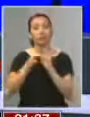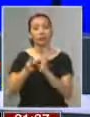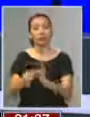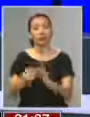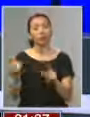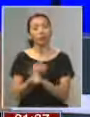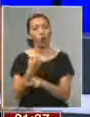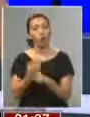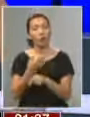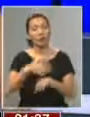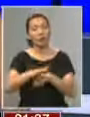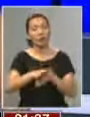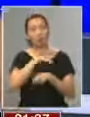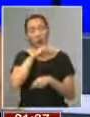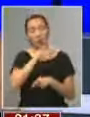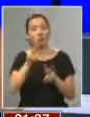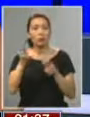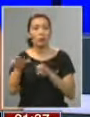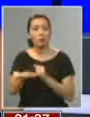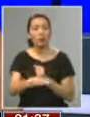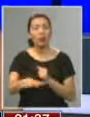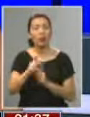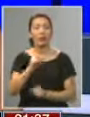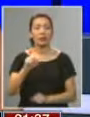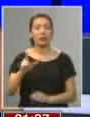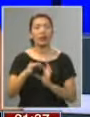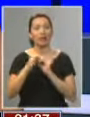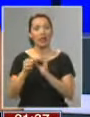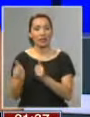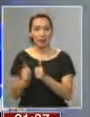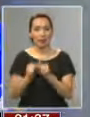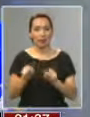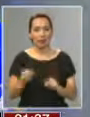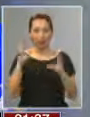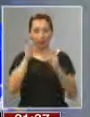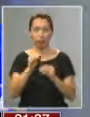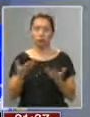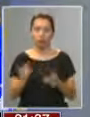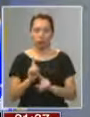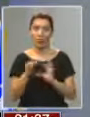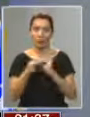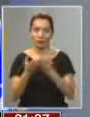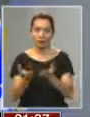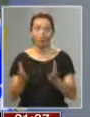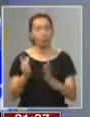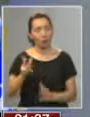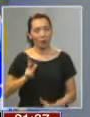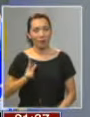conversado 15 minutos sobre la situación al interior de la DC. Gracias por acompañarnos esta noche. No, gracias a usted. Muy gentil.